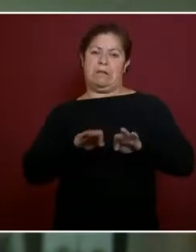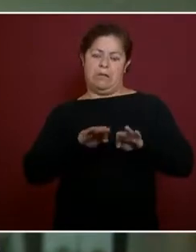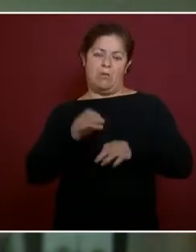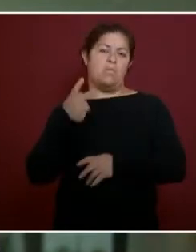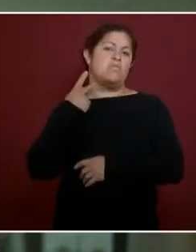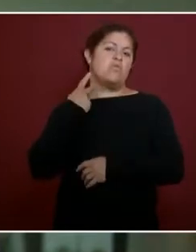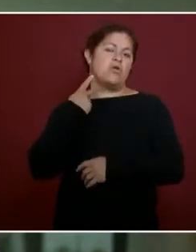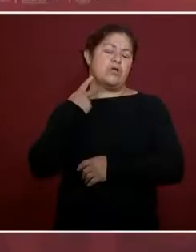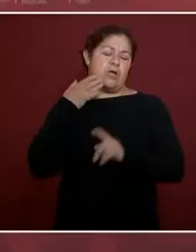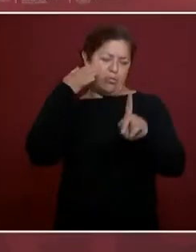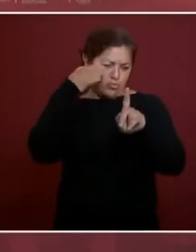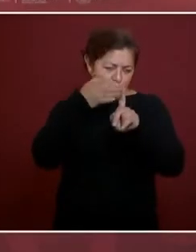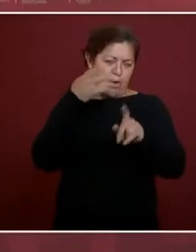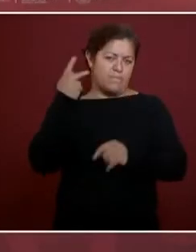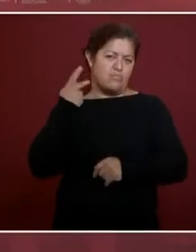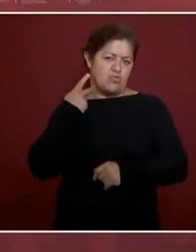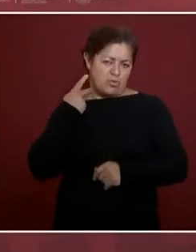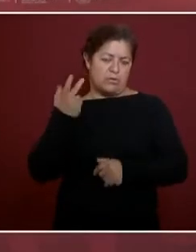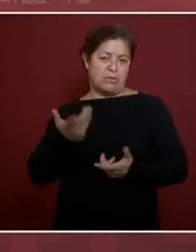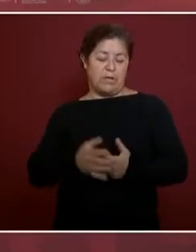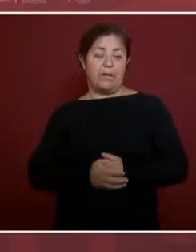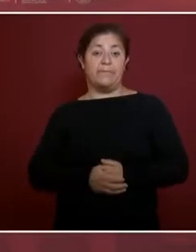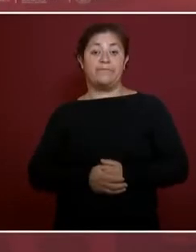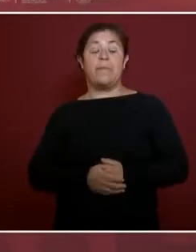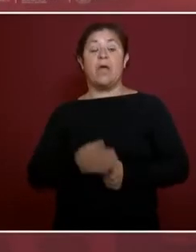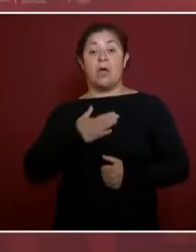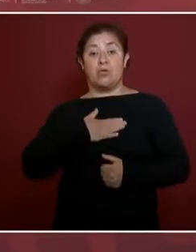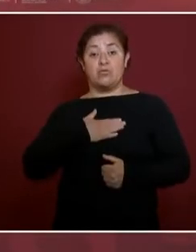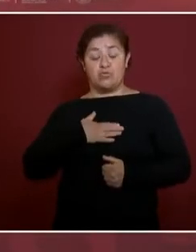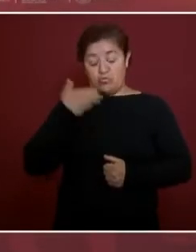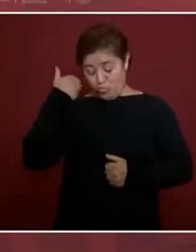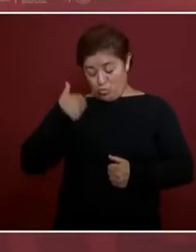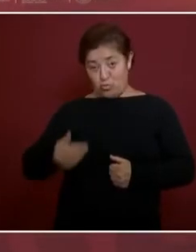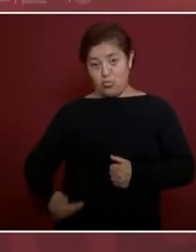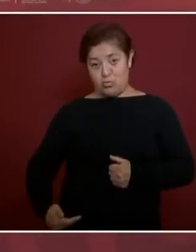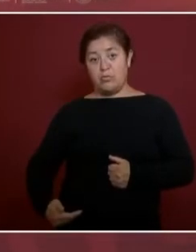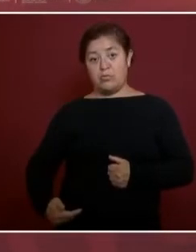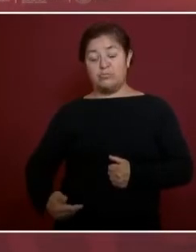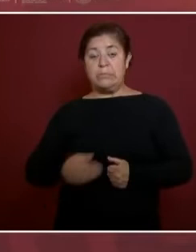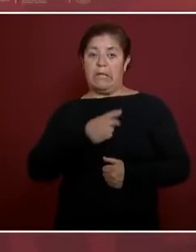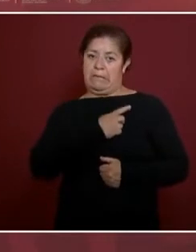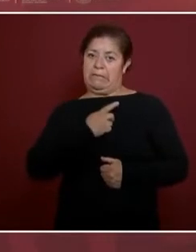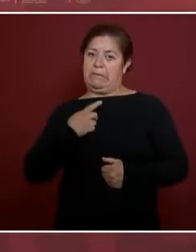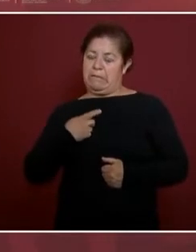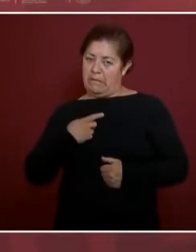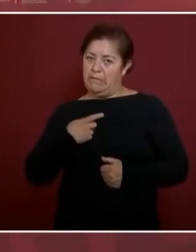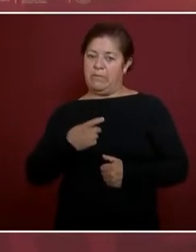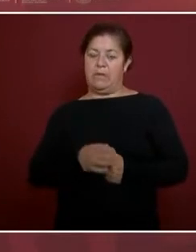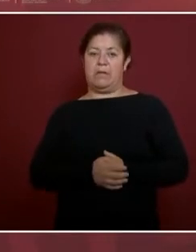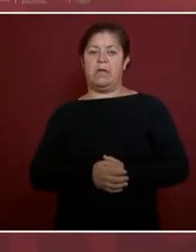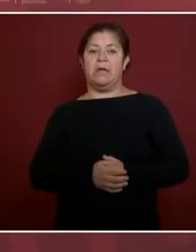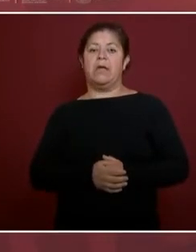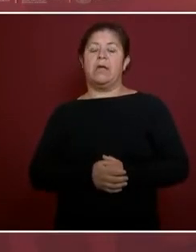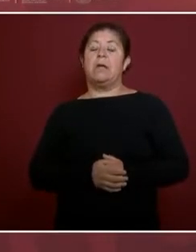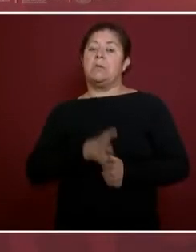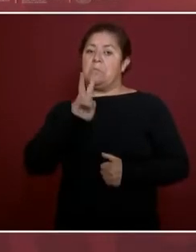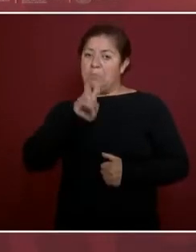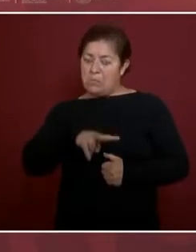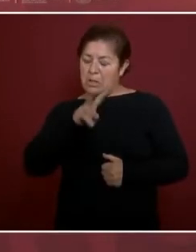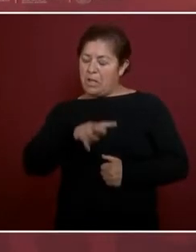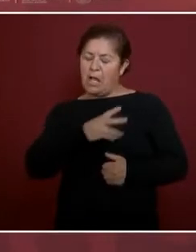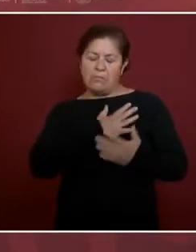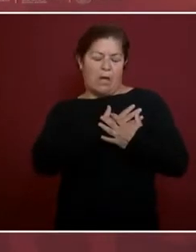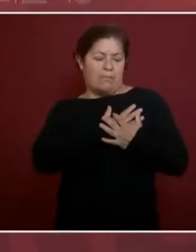tiene uno que profesarle un profundo amor